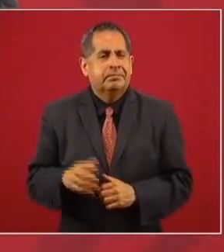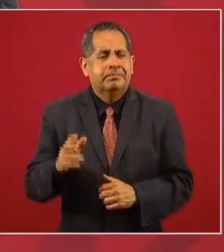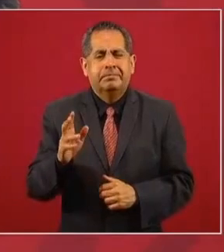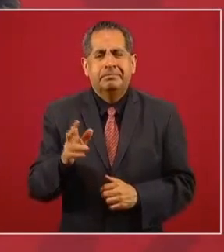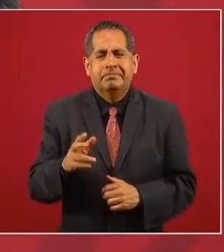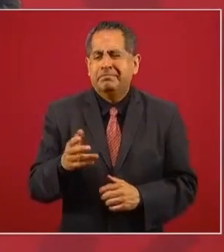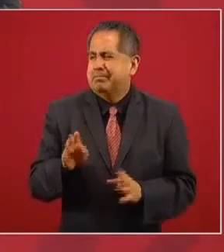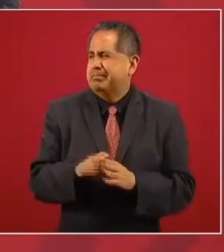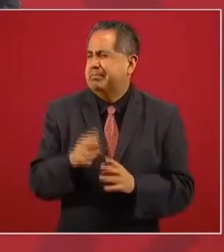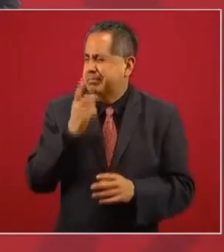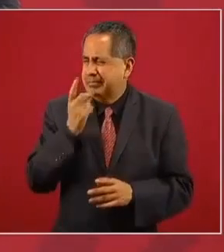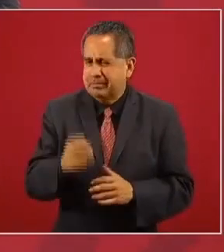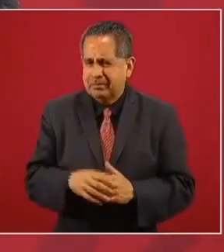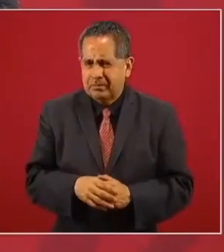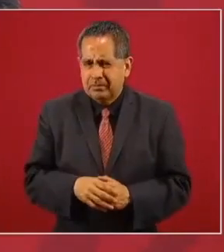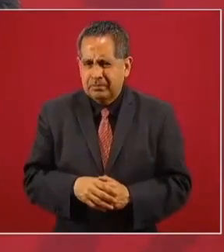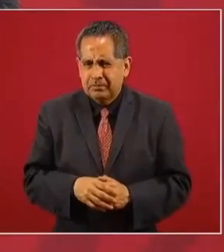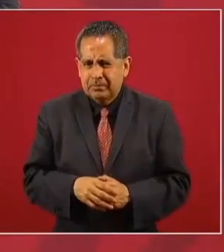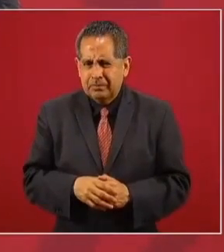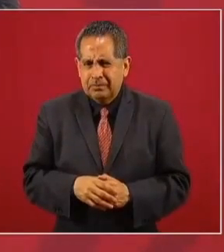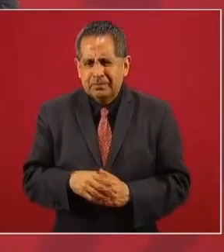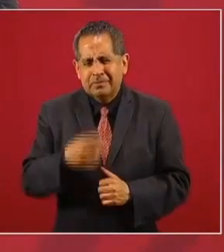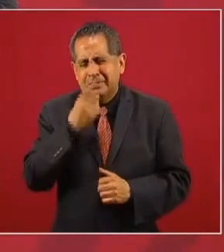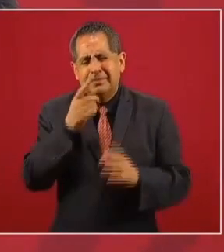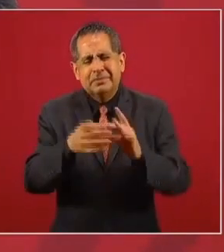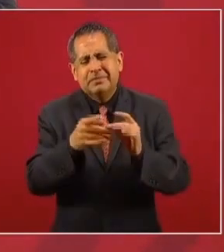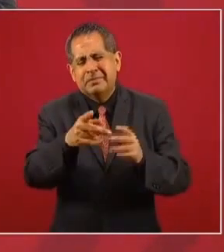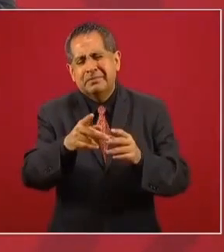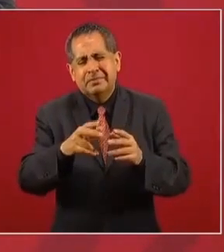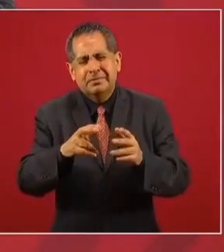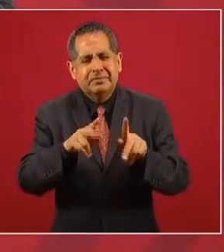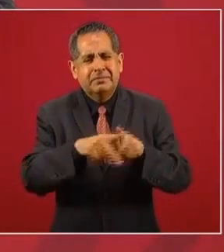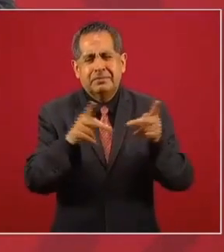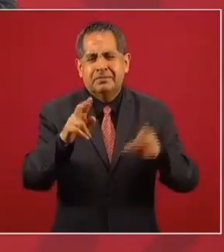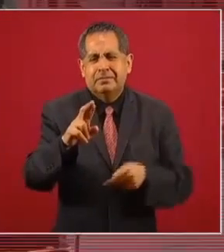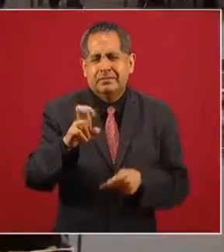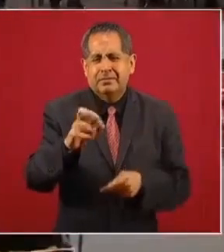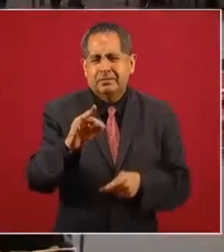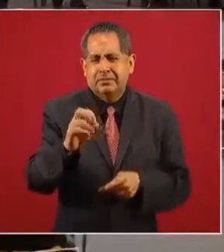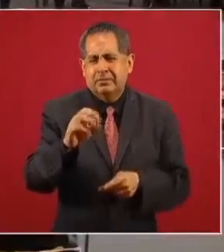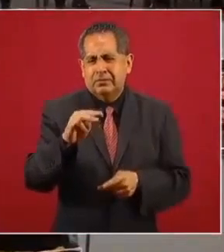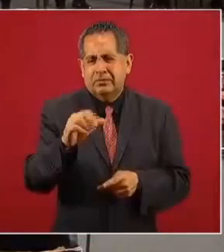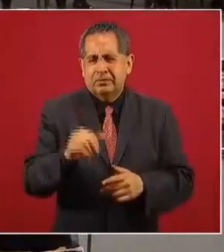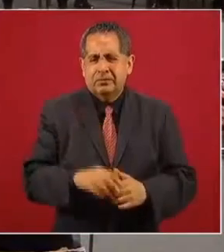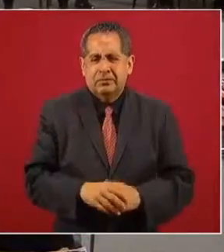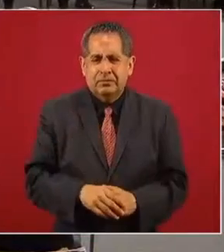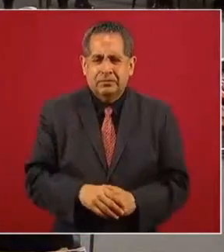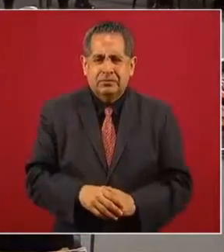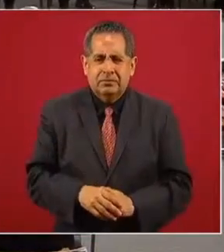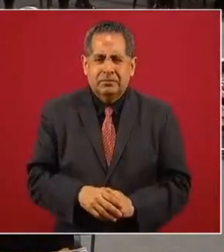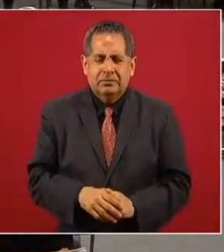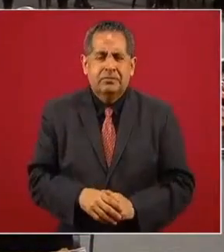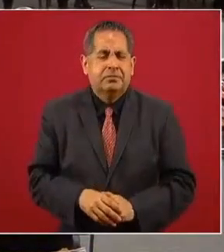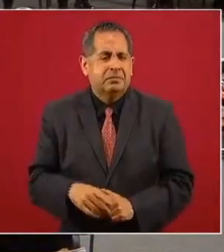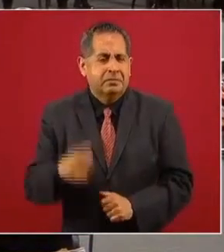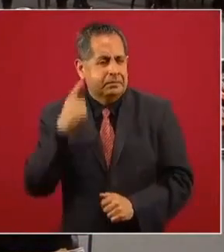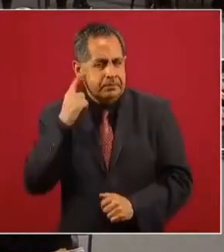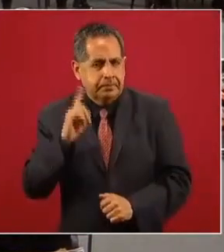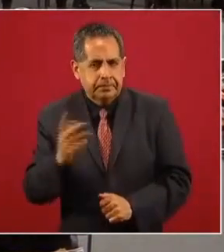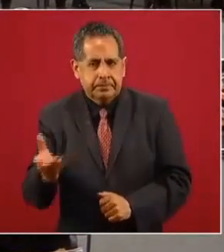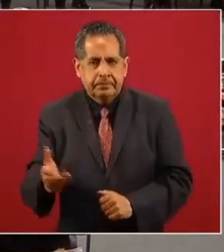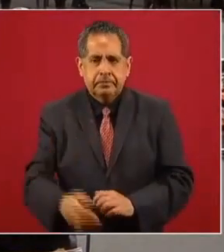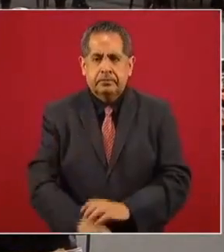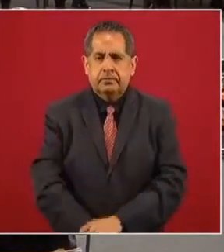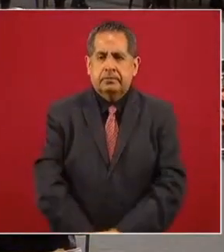No sé si… ¿Qué dice la del reforma? No, esa es la del sábado, fuera López-Gatell exige nueve